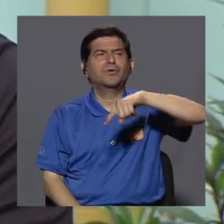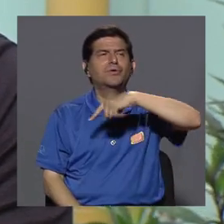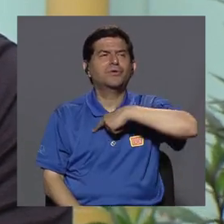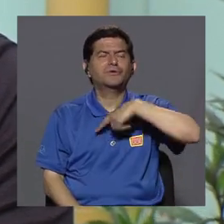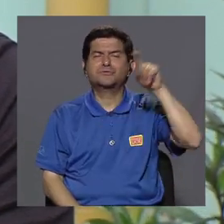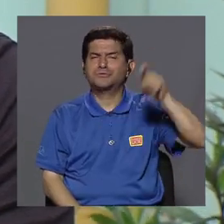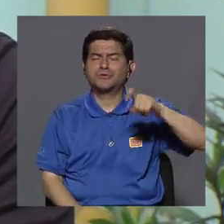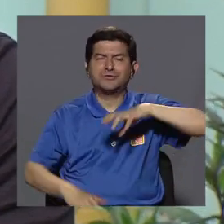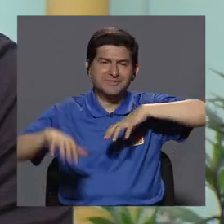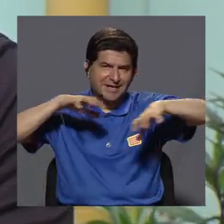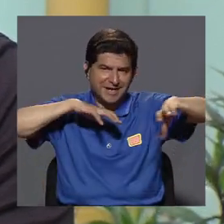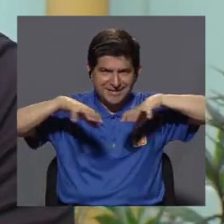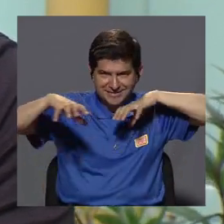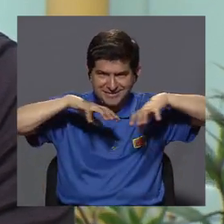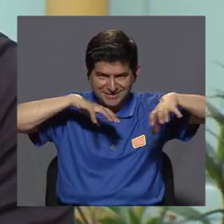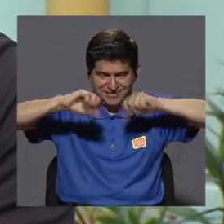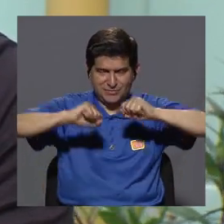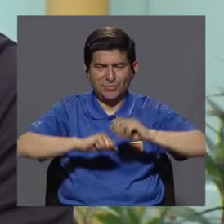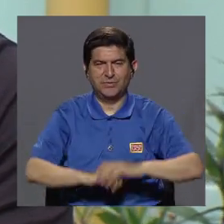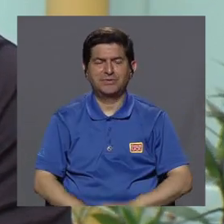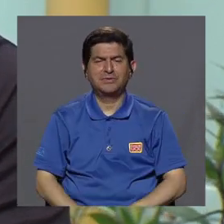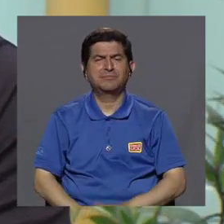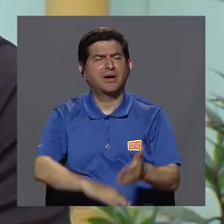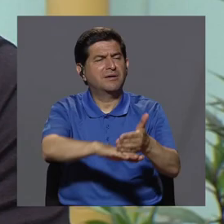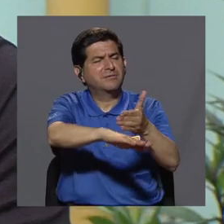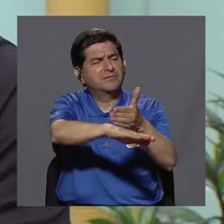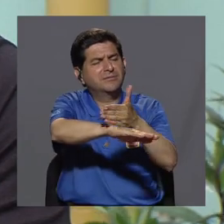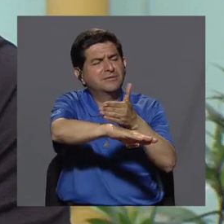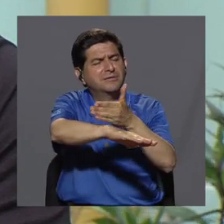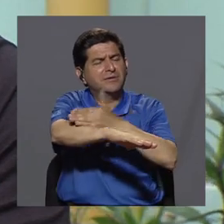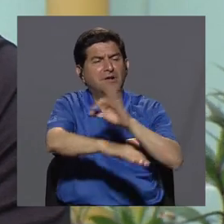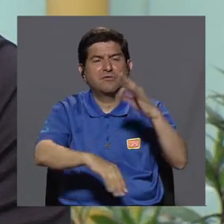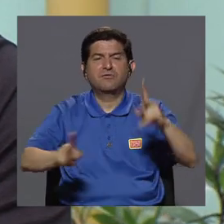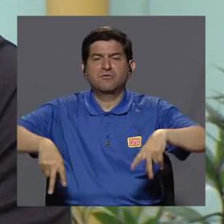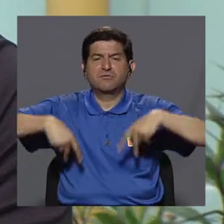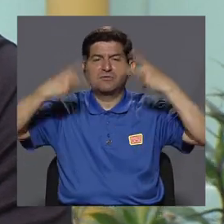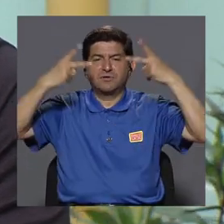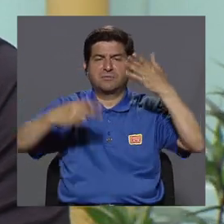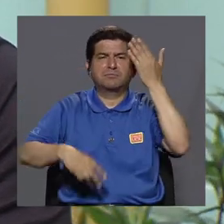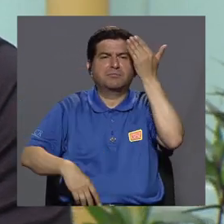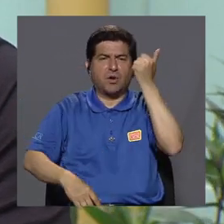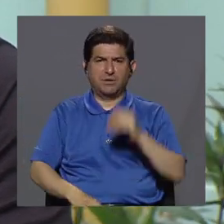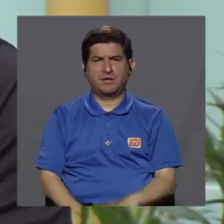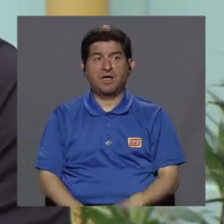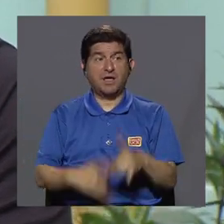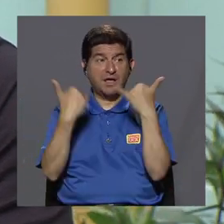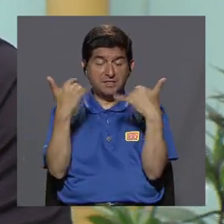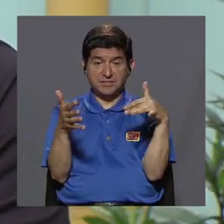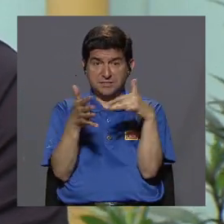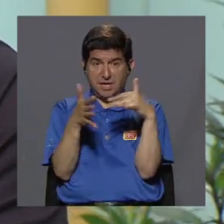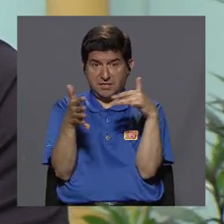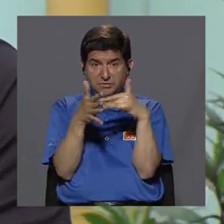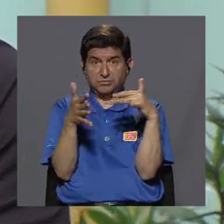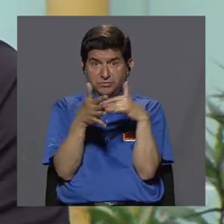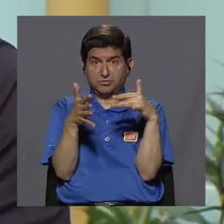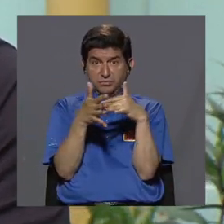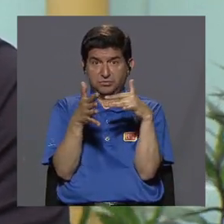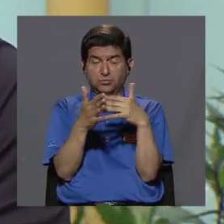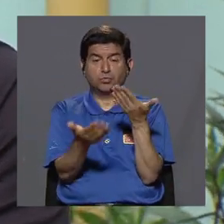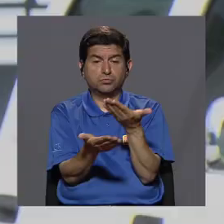deberíamos tomar acciones, verdad, para mejorar esos estilos de vida, ¿por qué? Porque ya hay estudios